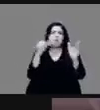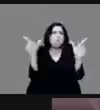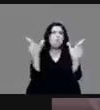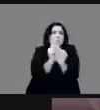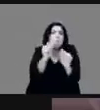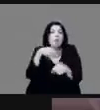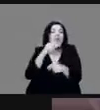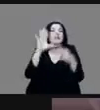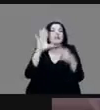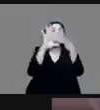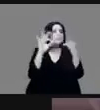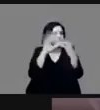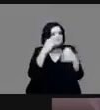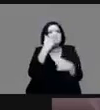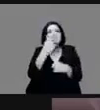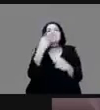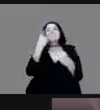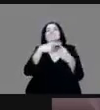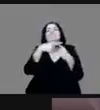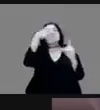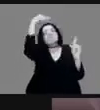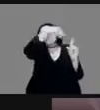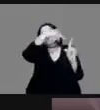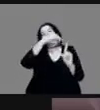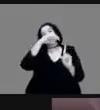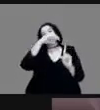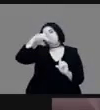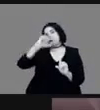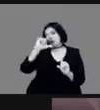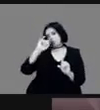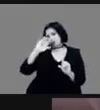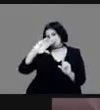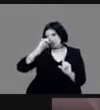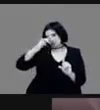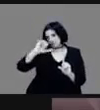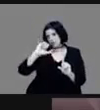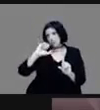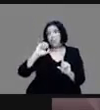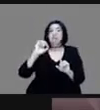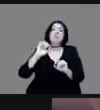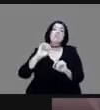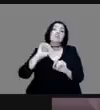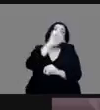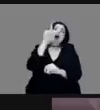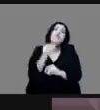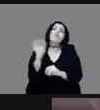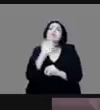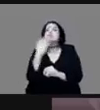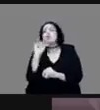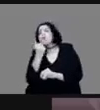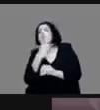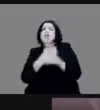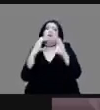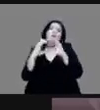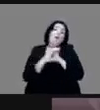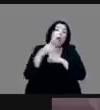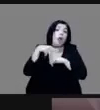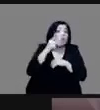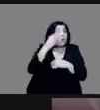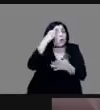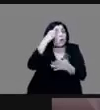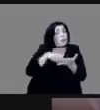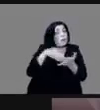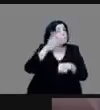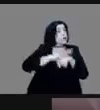era la Malinche ya después se puede acudir a muchas otras cosas pero yo creo que para